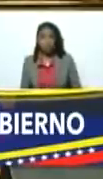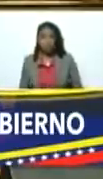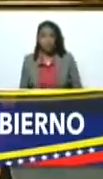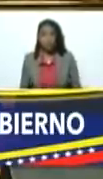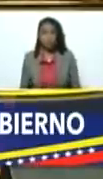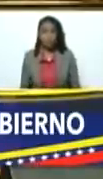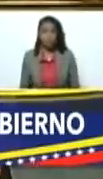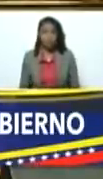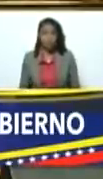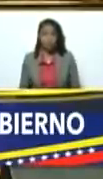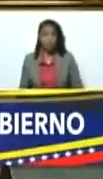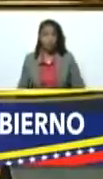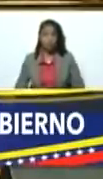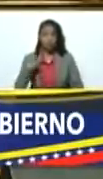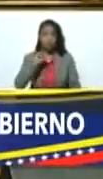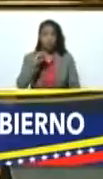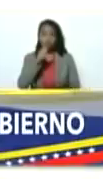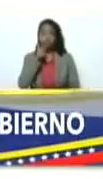correcto